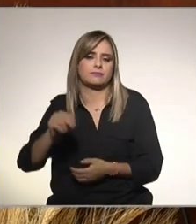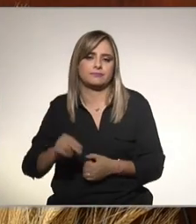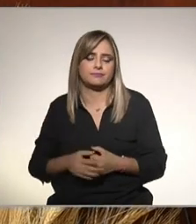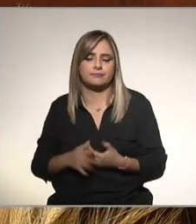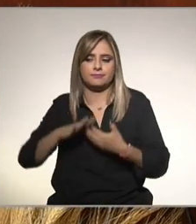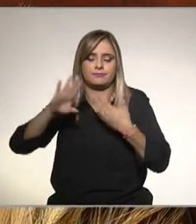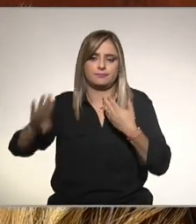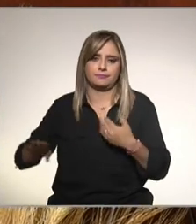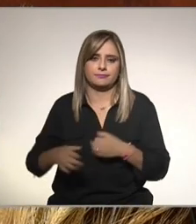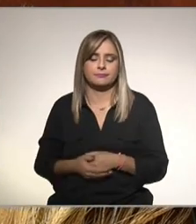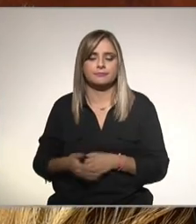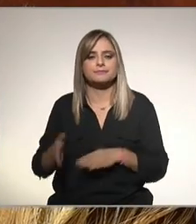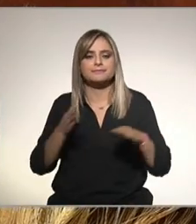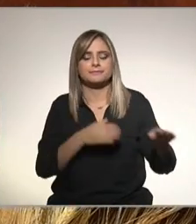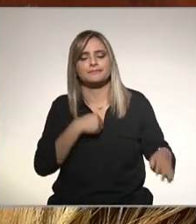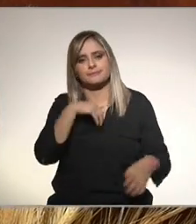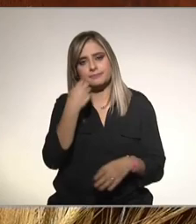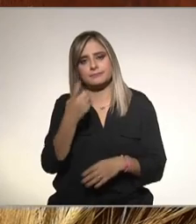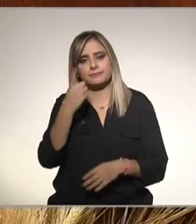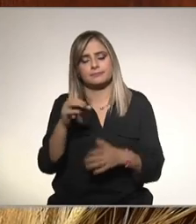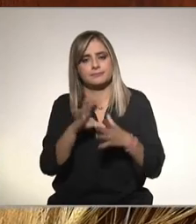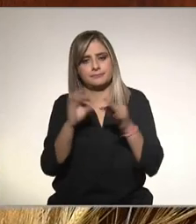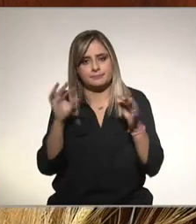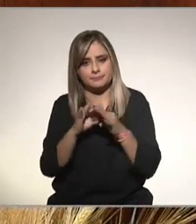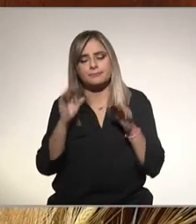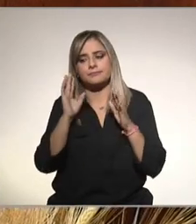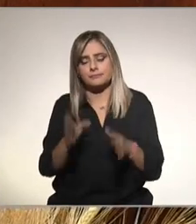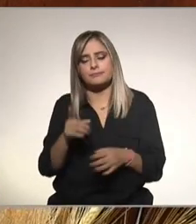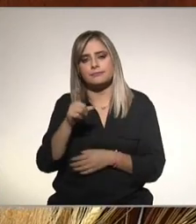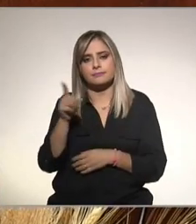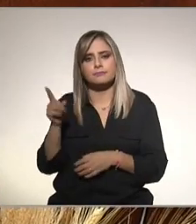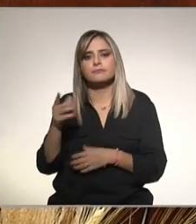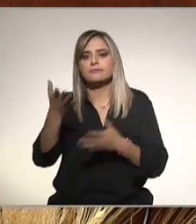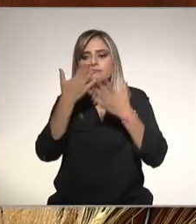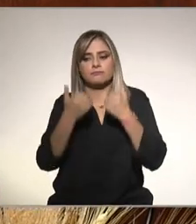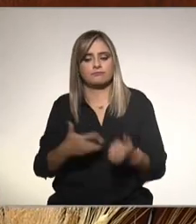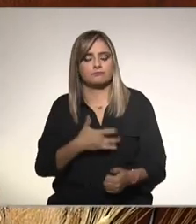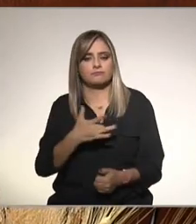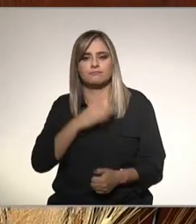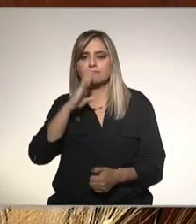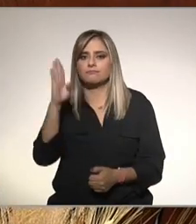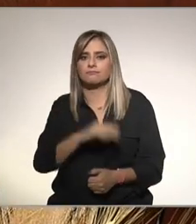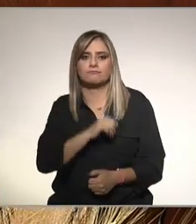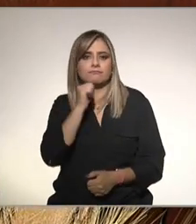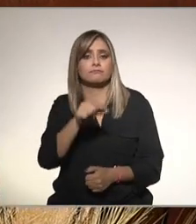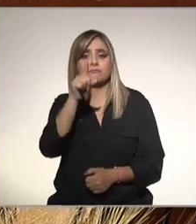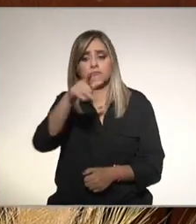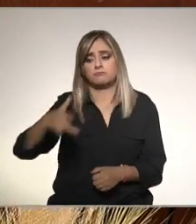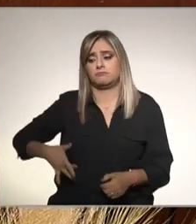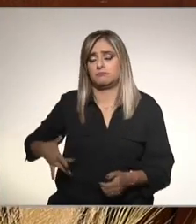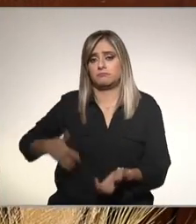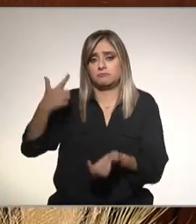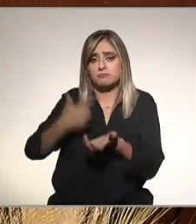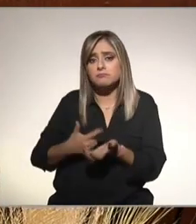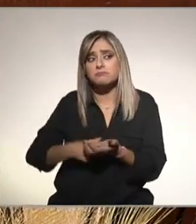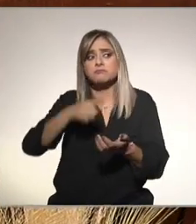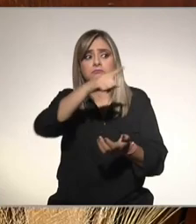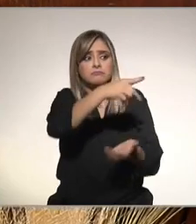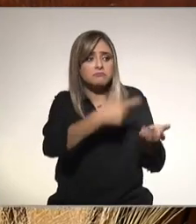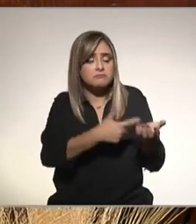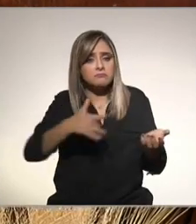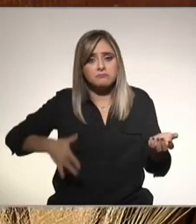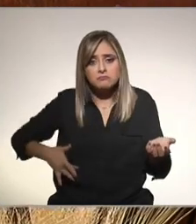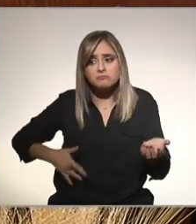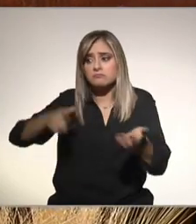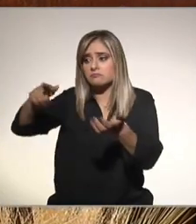vamos a partir de este punto ya nos explicaron los médicos no hay síntomas tú puedes tener hígado graso yo puedo tener hígado graso